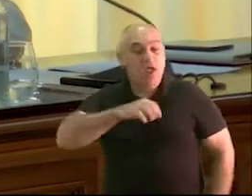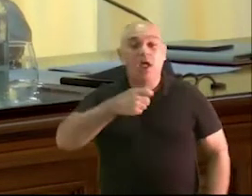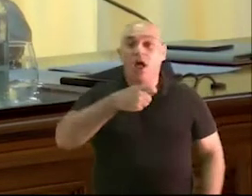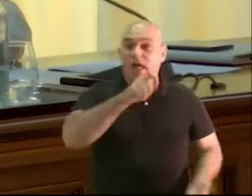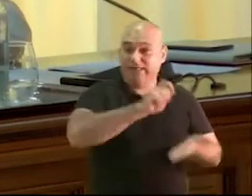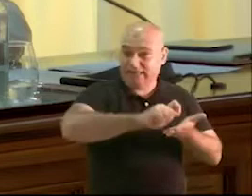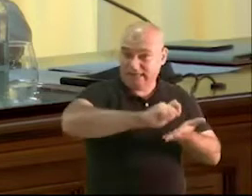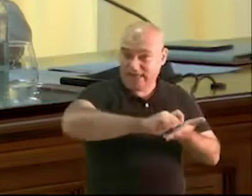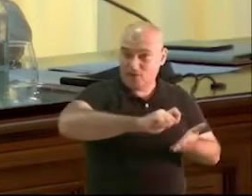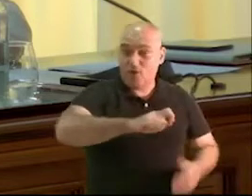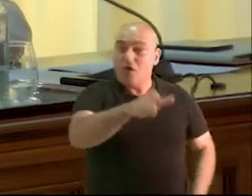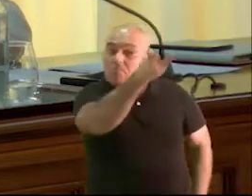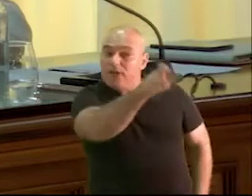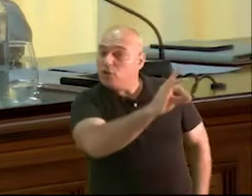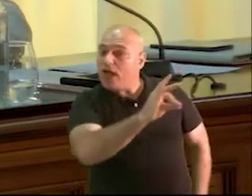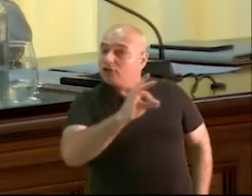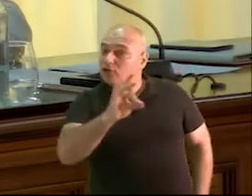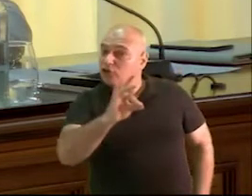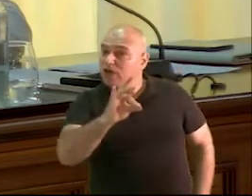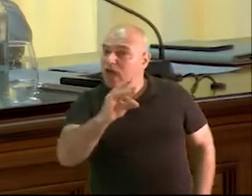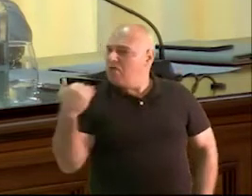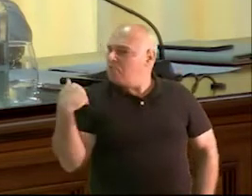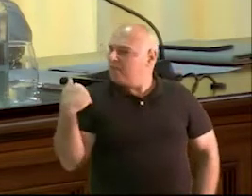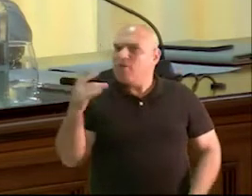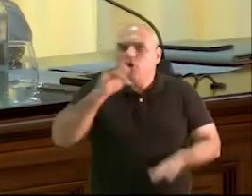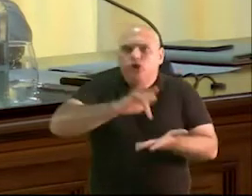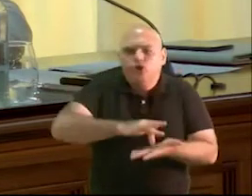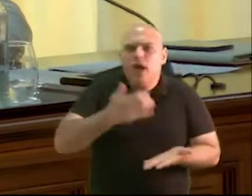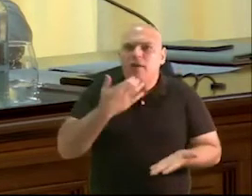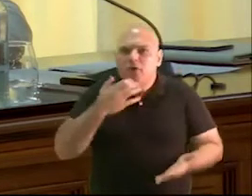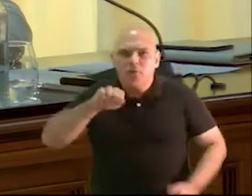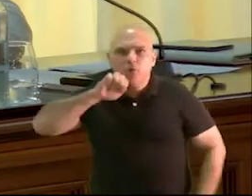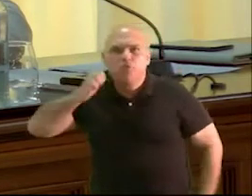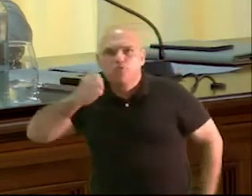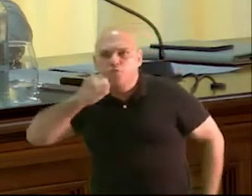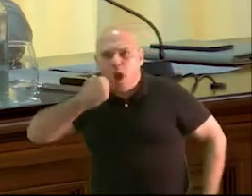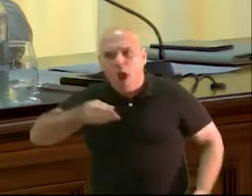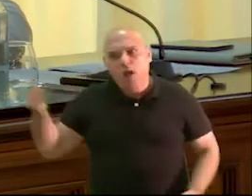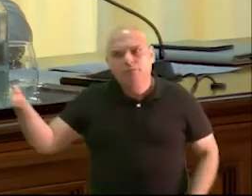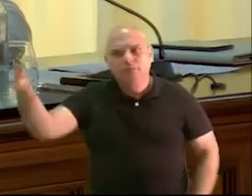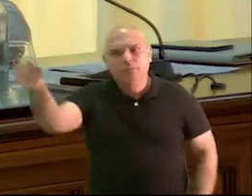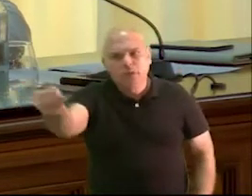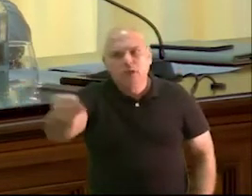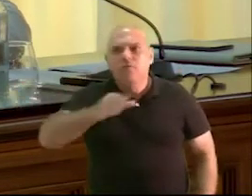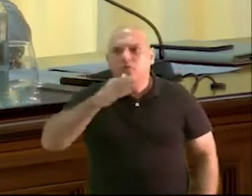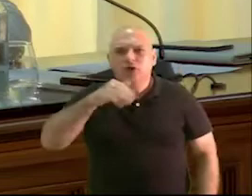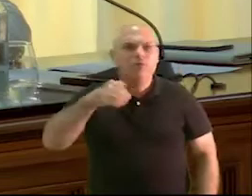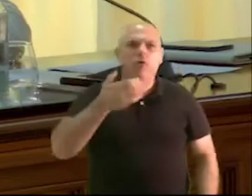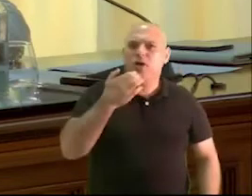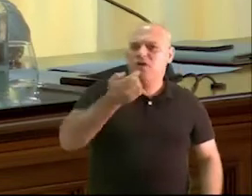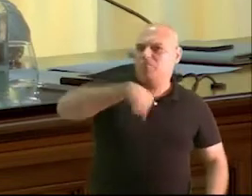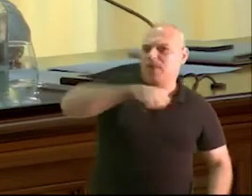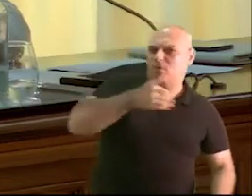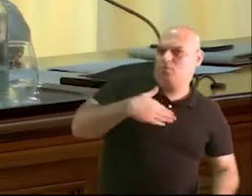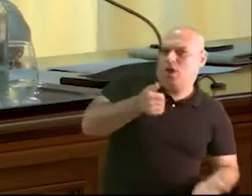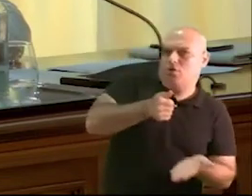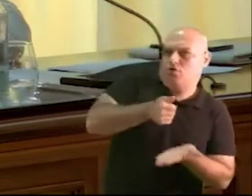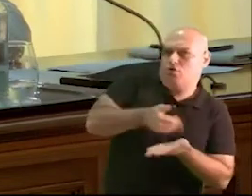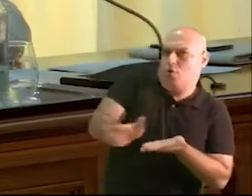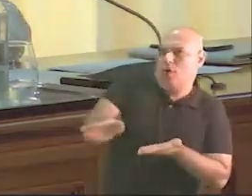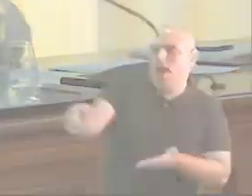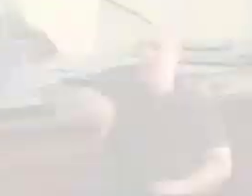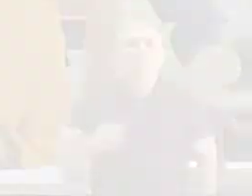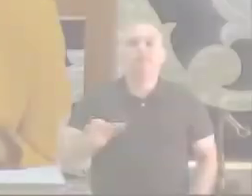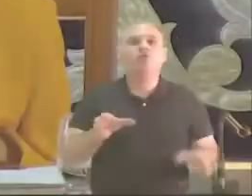presentado alguna alegación a usted en contra de la expulsión del grupo político Coalición Canaria-Partido Nacionalista